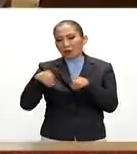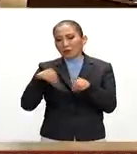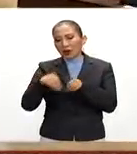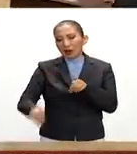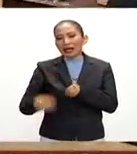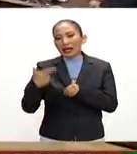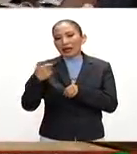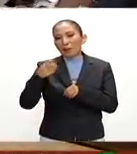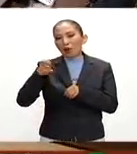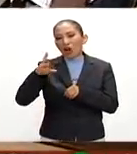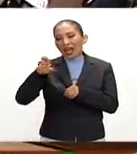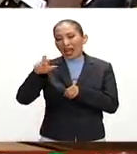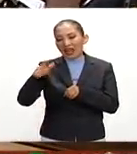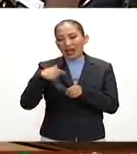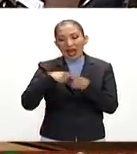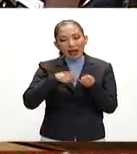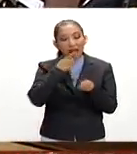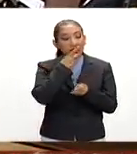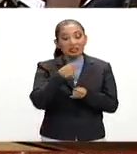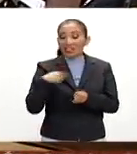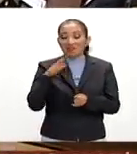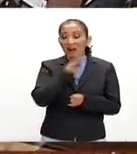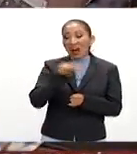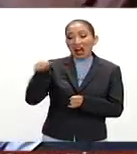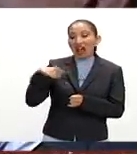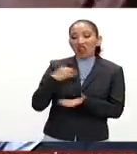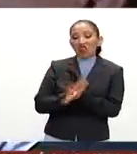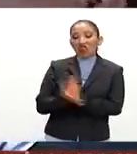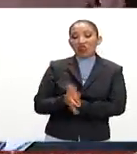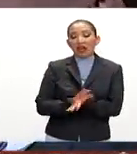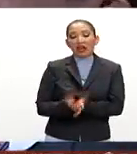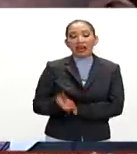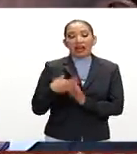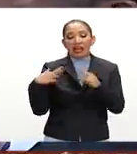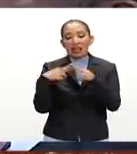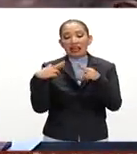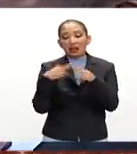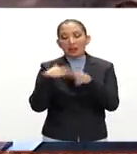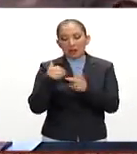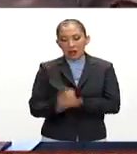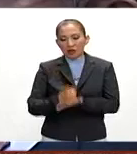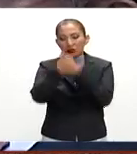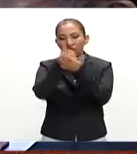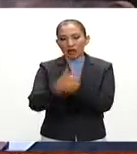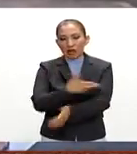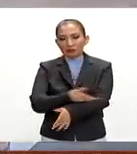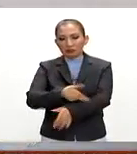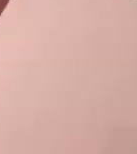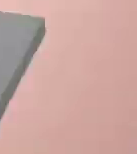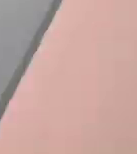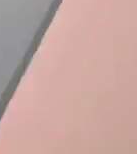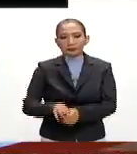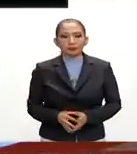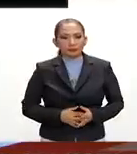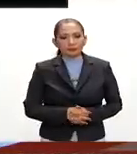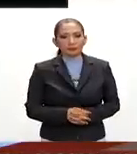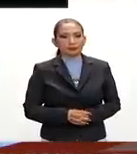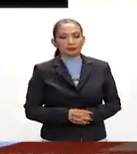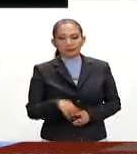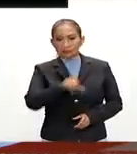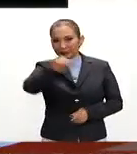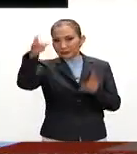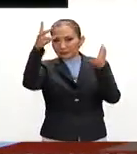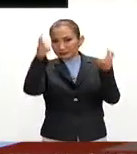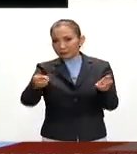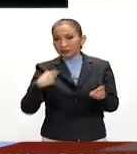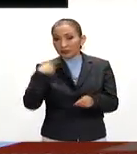Regeneración Nacional Morena, donde argumentaban la intervención de ministros religiosos en el proceso. En otros